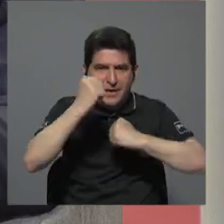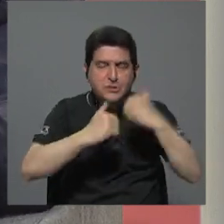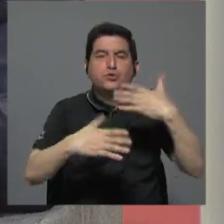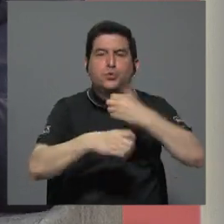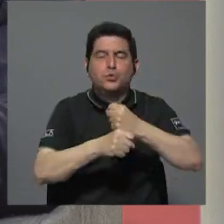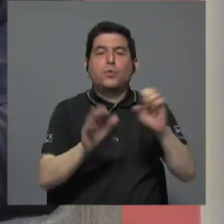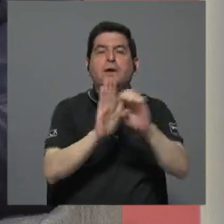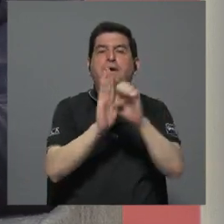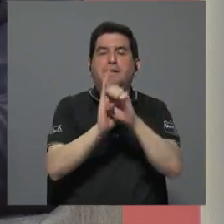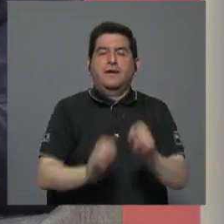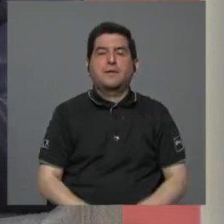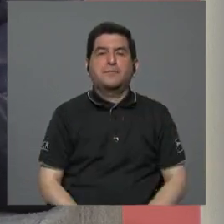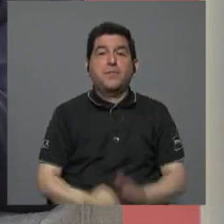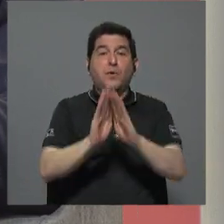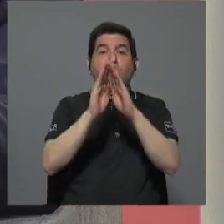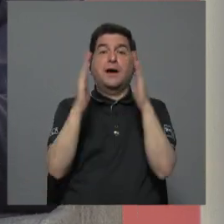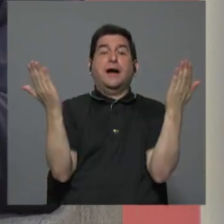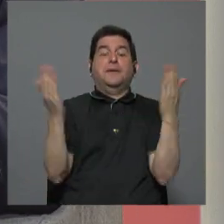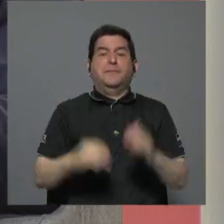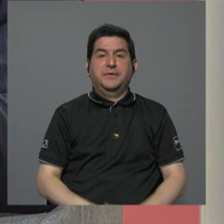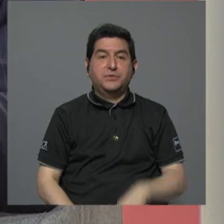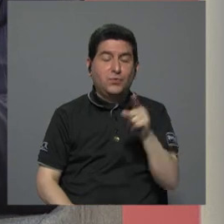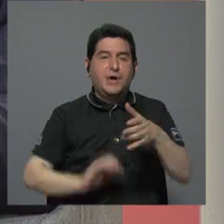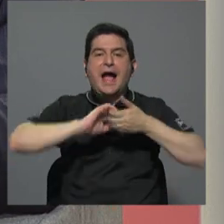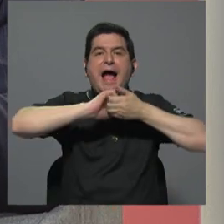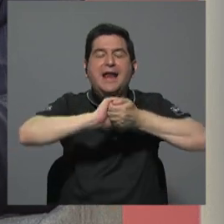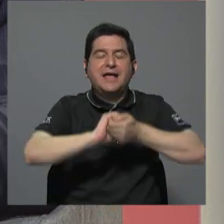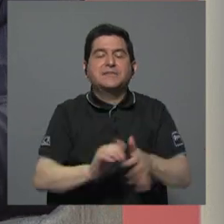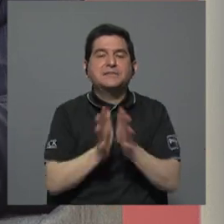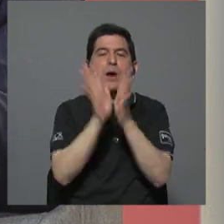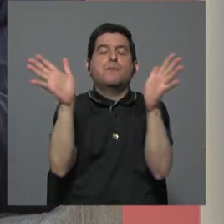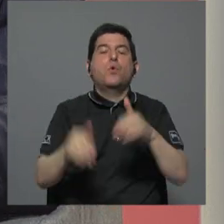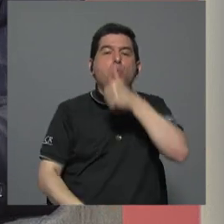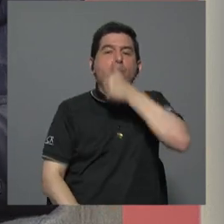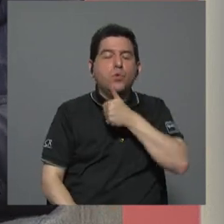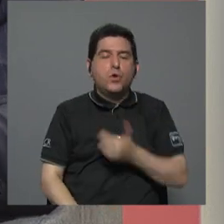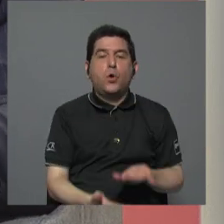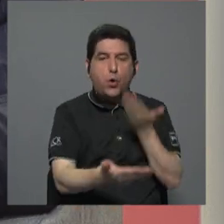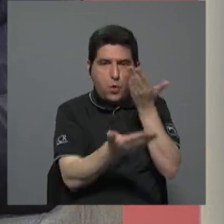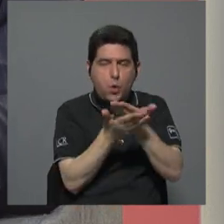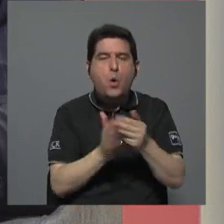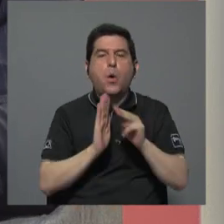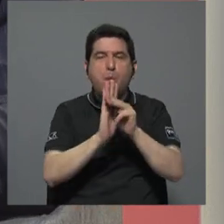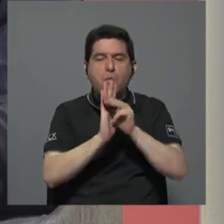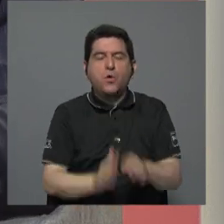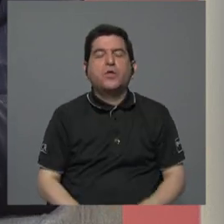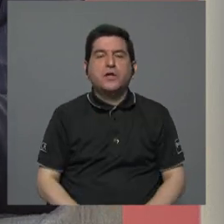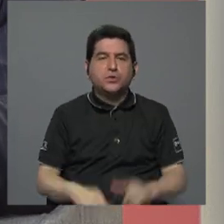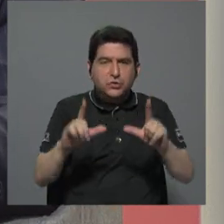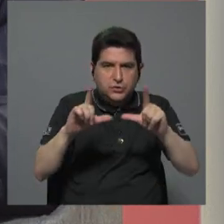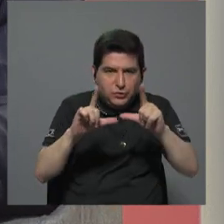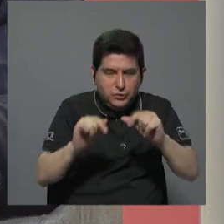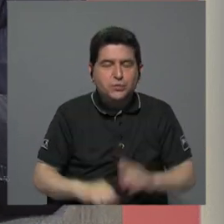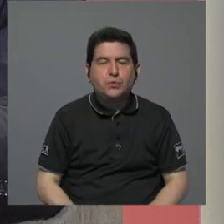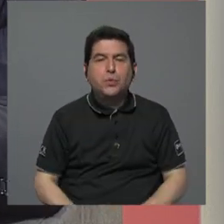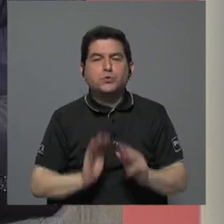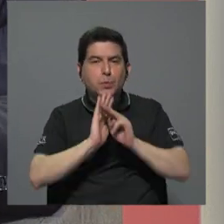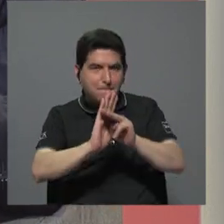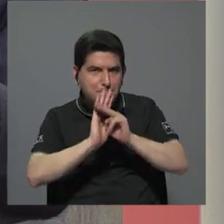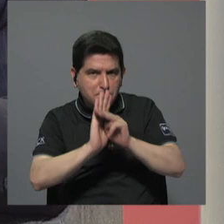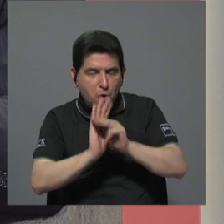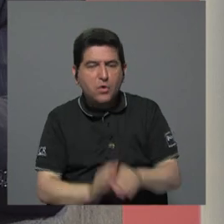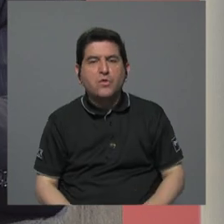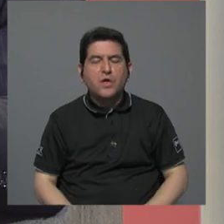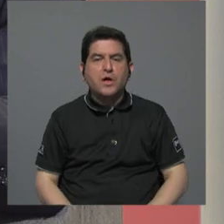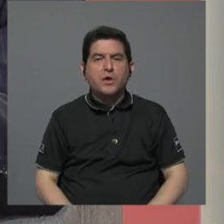Por ejemplo, hay que abrirse a esas alianzas público-privadas, concesiones, modelos de titularización, modelos de